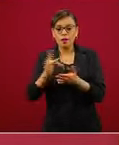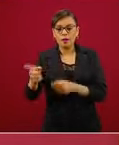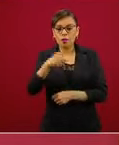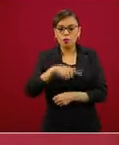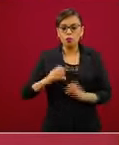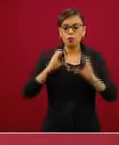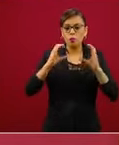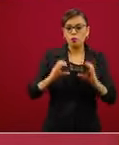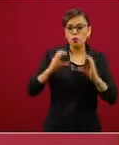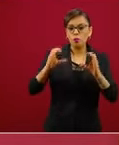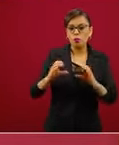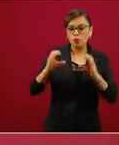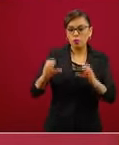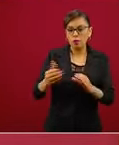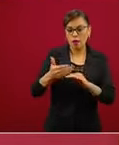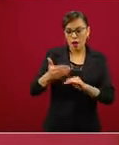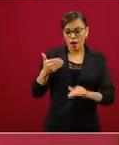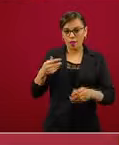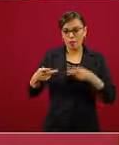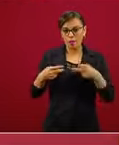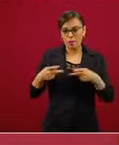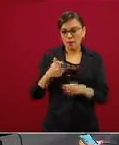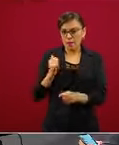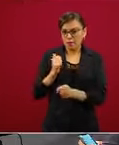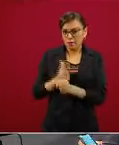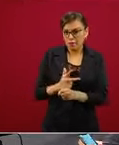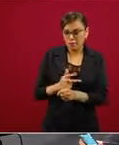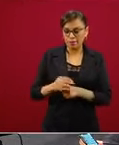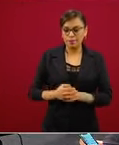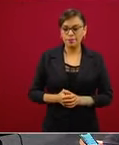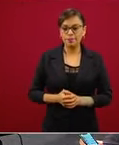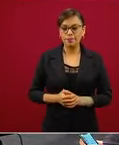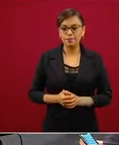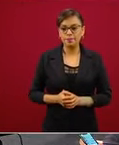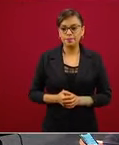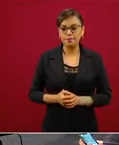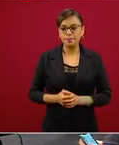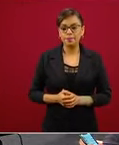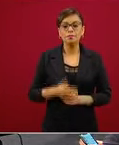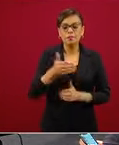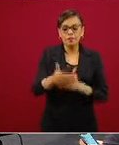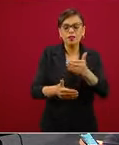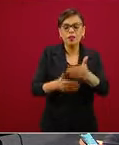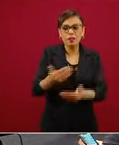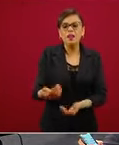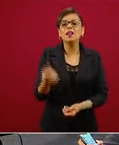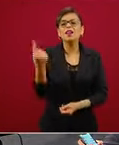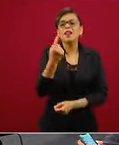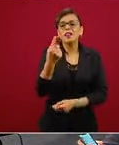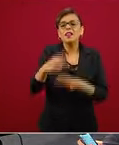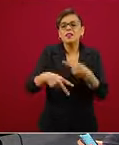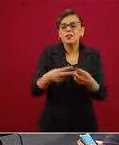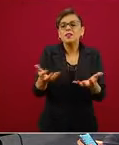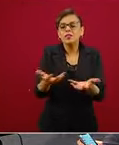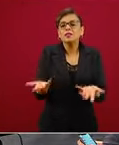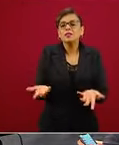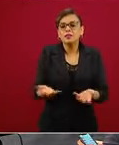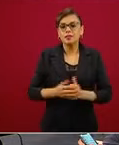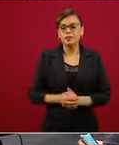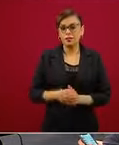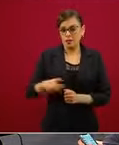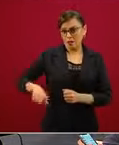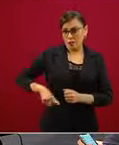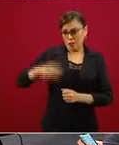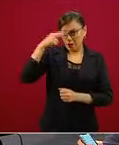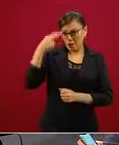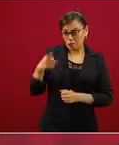que se han venido llevando acá. ¿Qué sigue hacia adelante? Y es algo que hemos platicado mucho con el gobierno de México y, por supuesto, con la